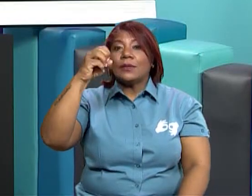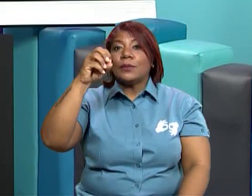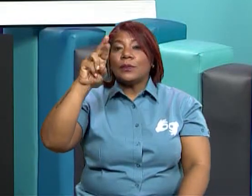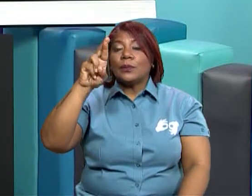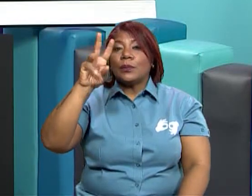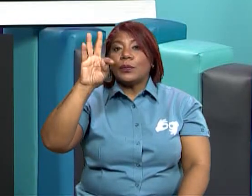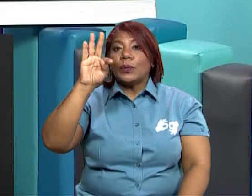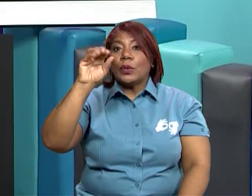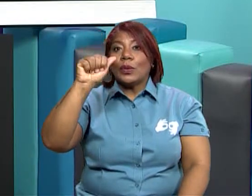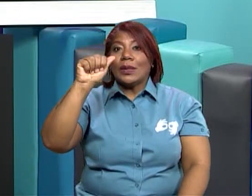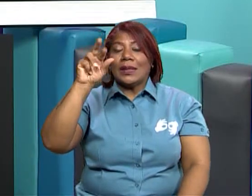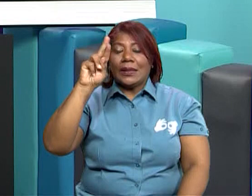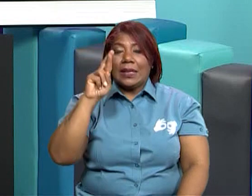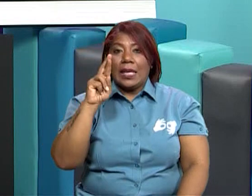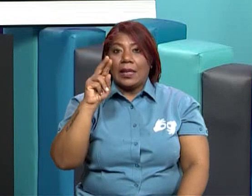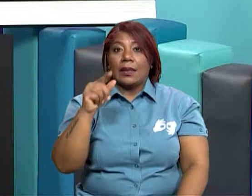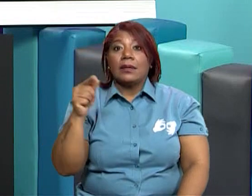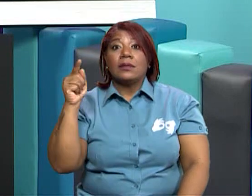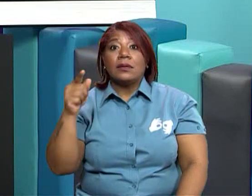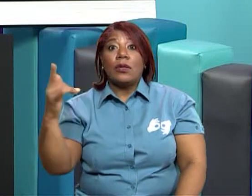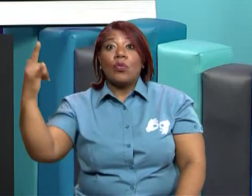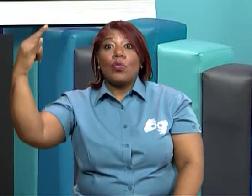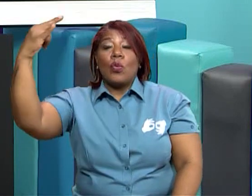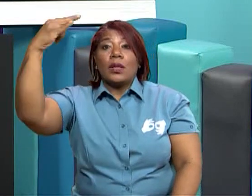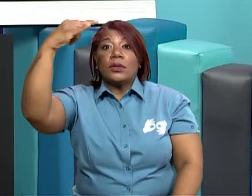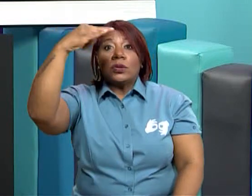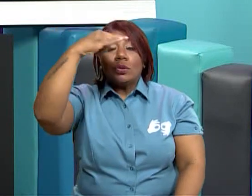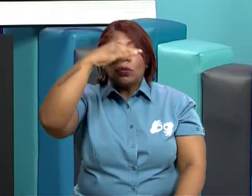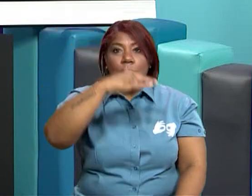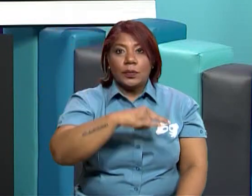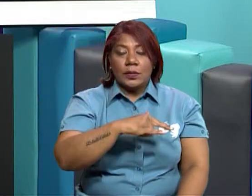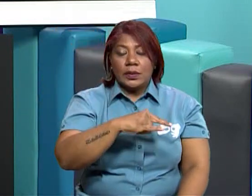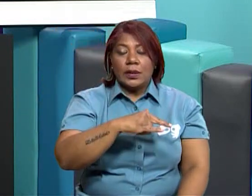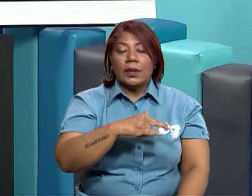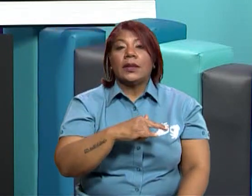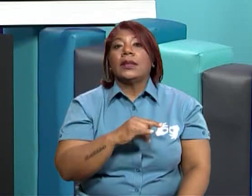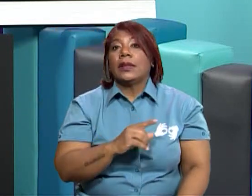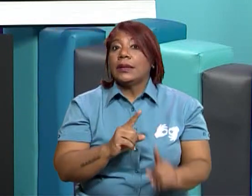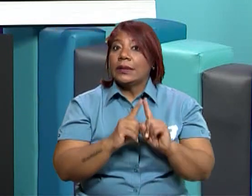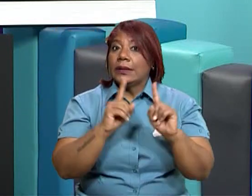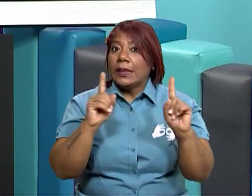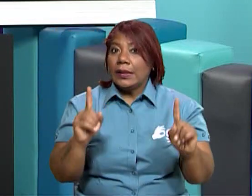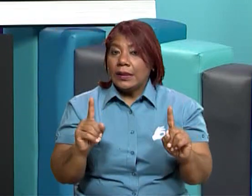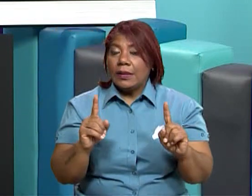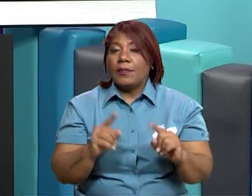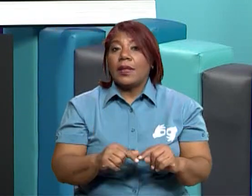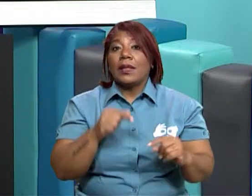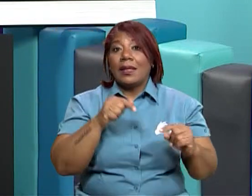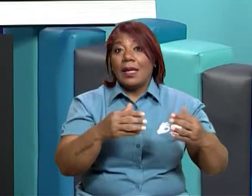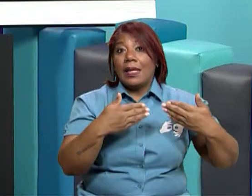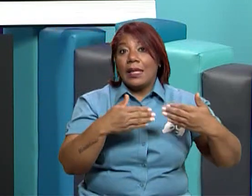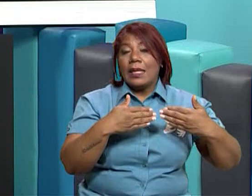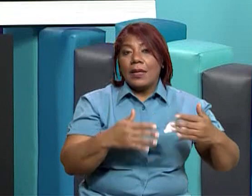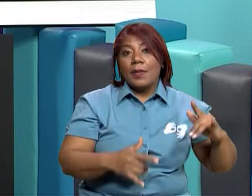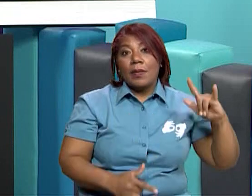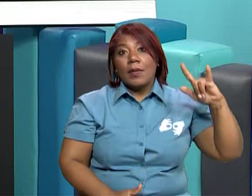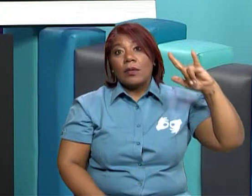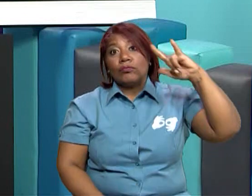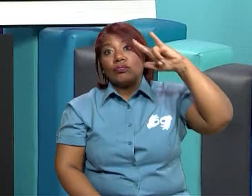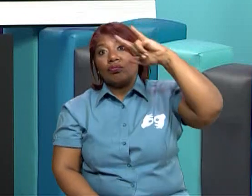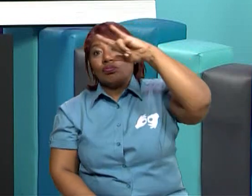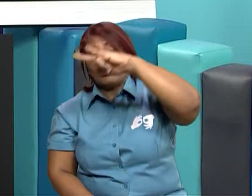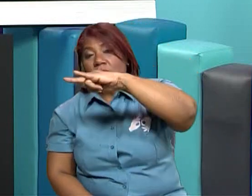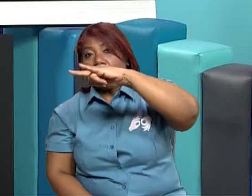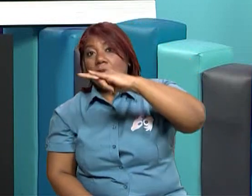Lo que hacemos aquí en Panamá y lo podemos vender internacionalmente a otros países.